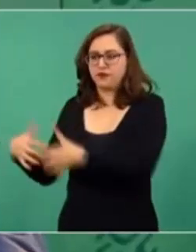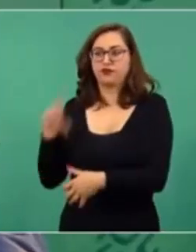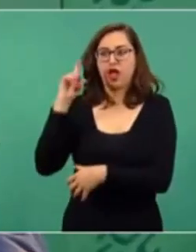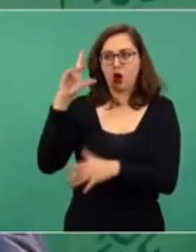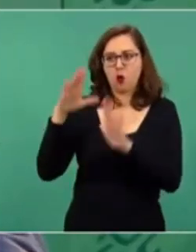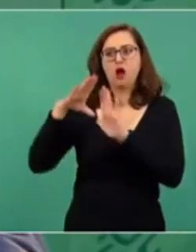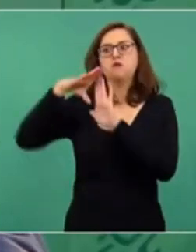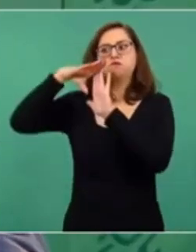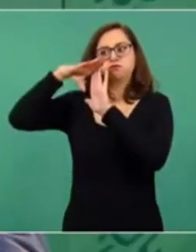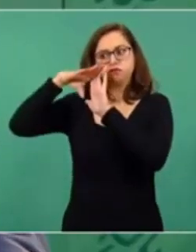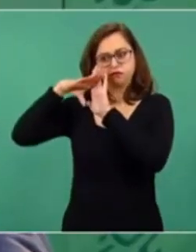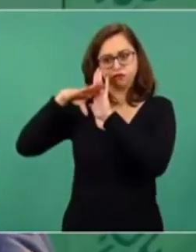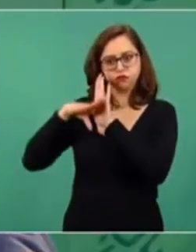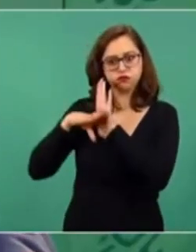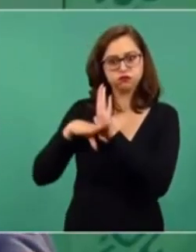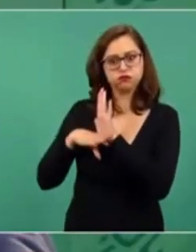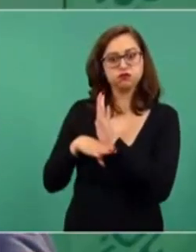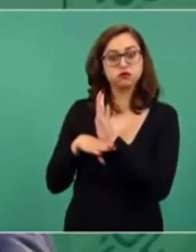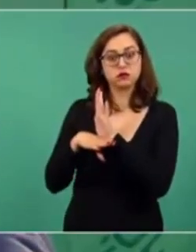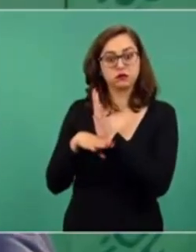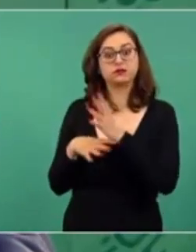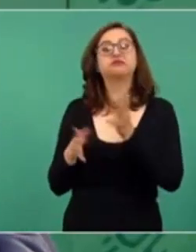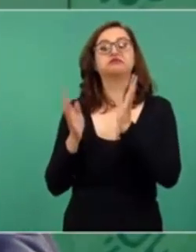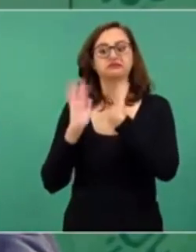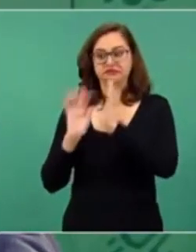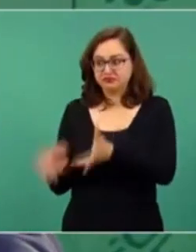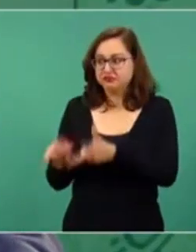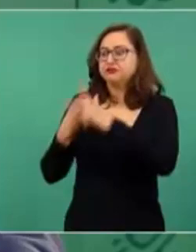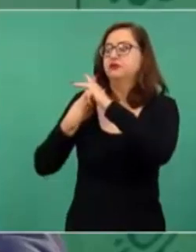y empiezan a turbinar.